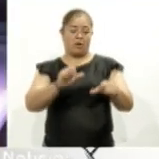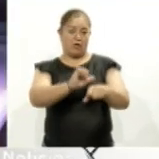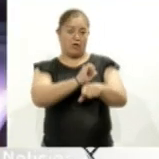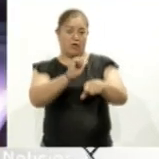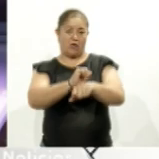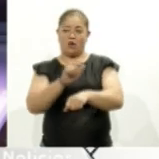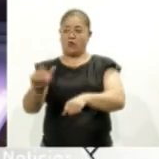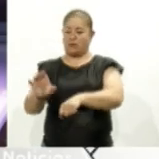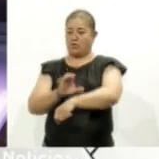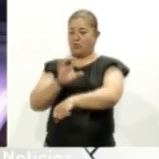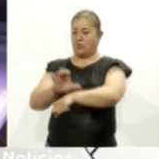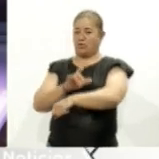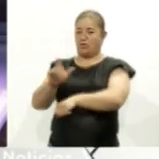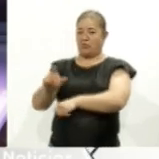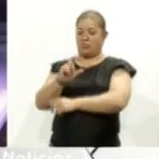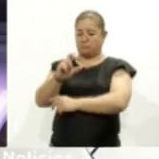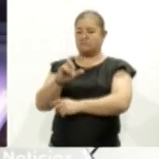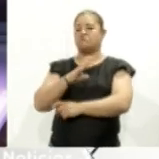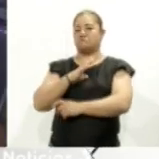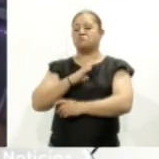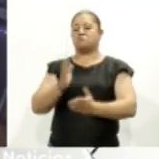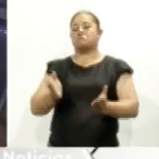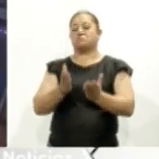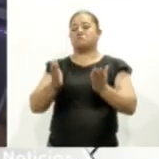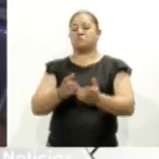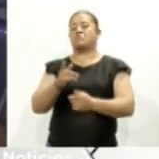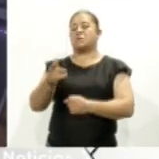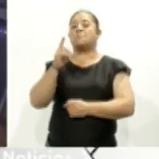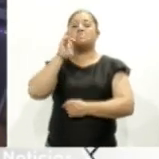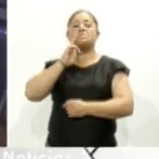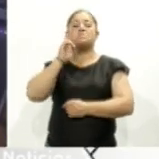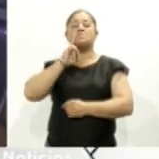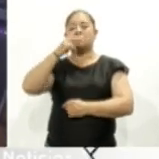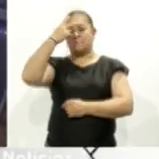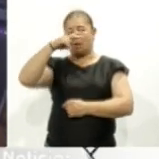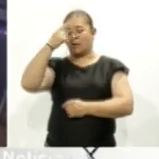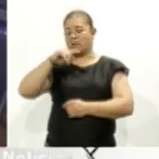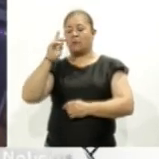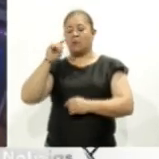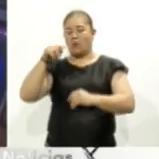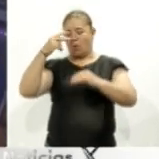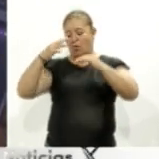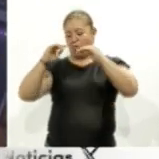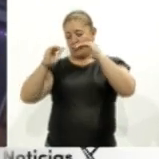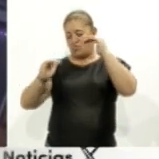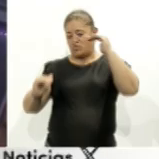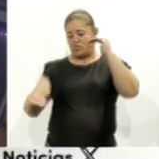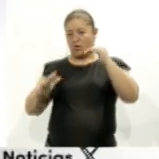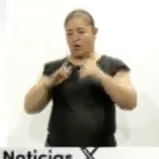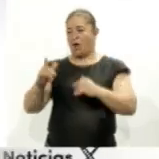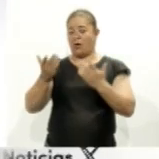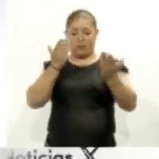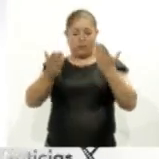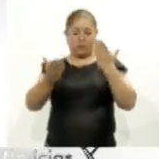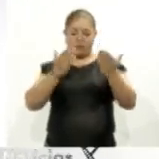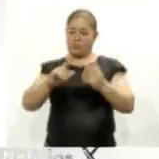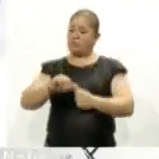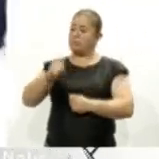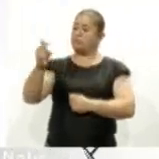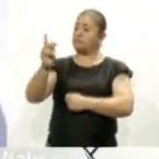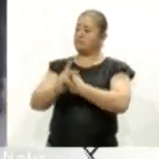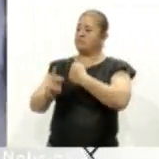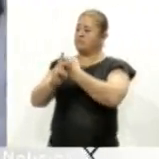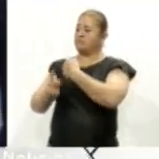productoras de baterías. Ante el rezago que tiene México en el sector de electromovilidad en comparación con sus socios comerciales, las